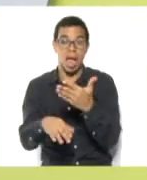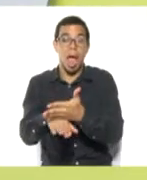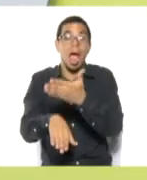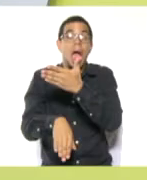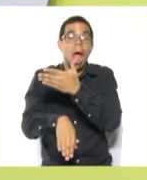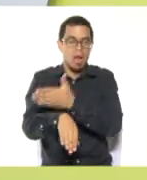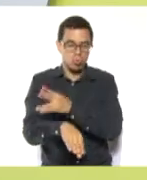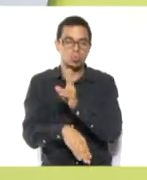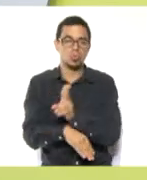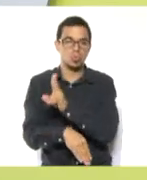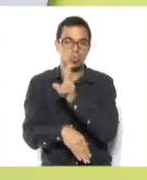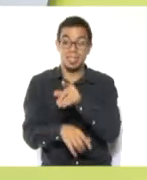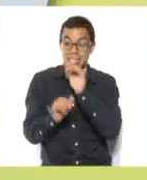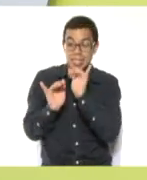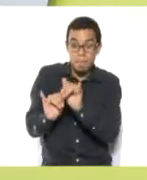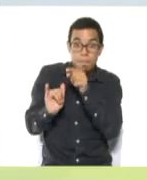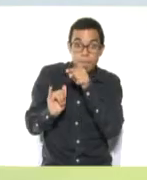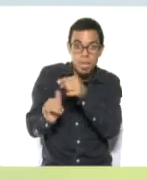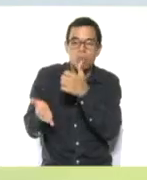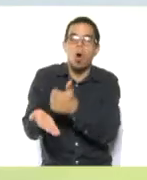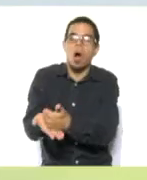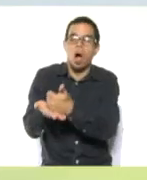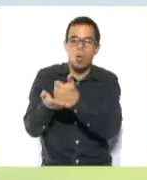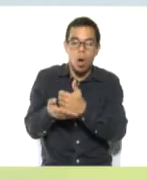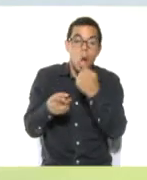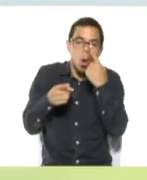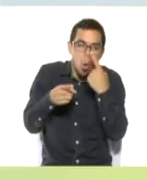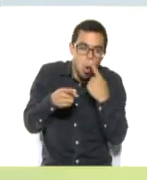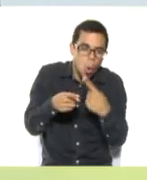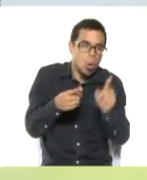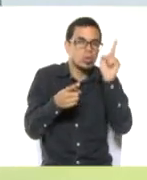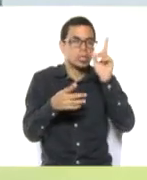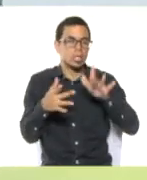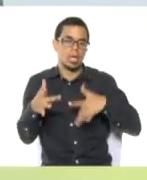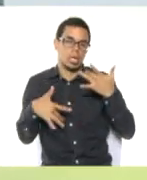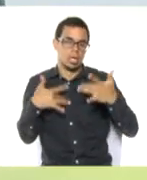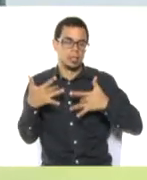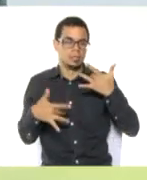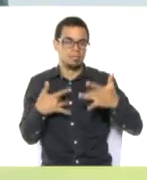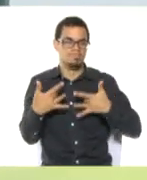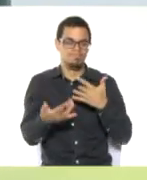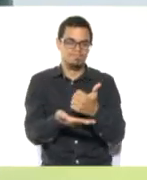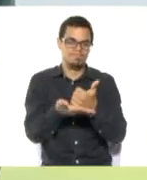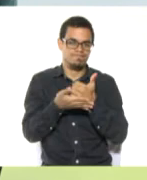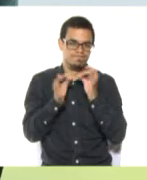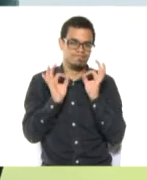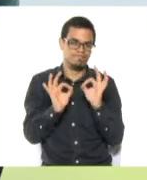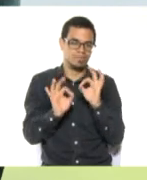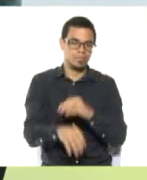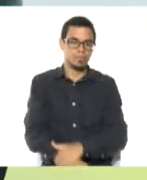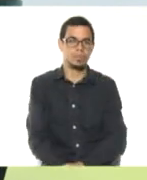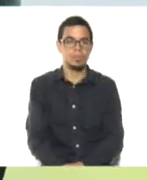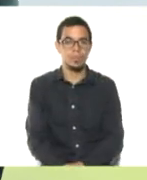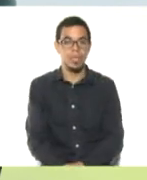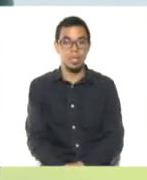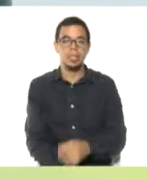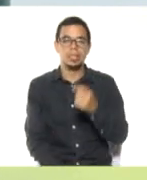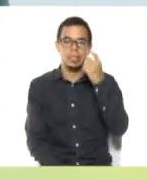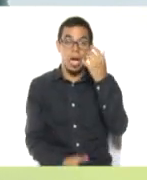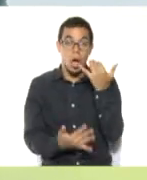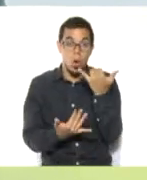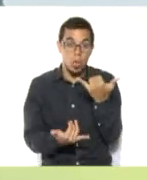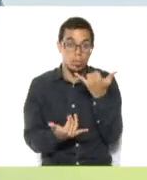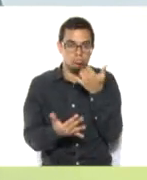para hacer otro tipo de actividades. Y como el día lunes conversábamos sobre esas tradiciones navideñas, sobre esas